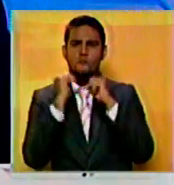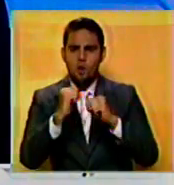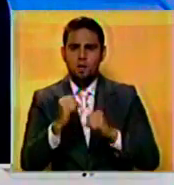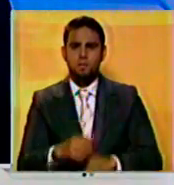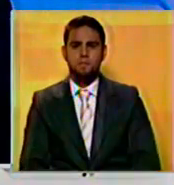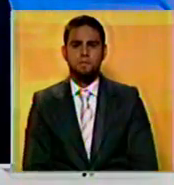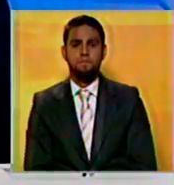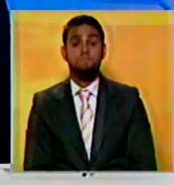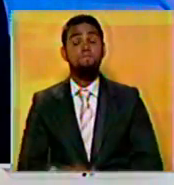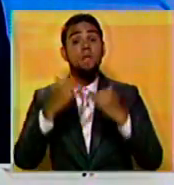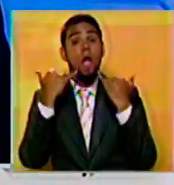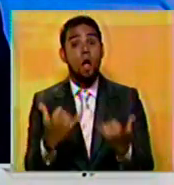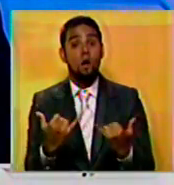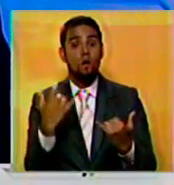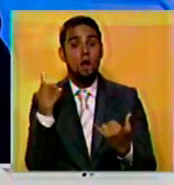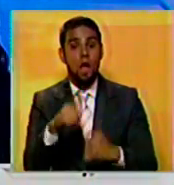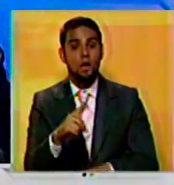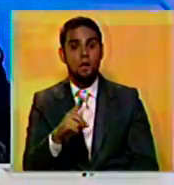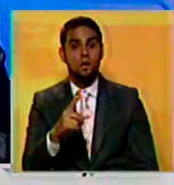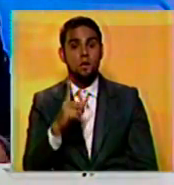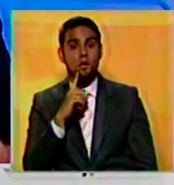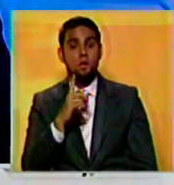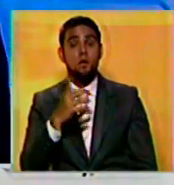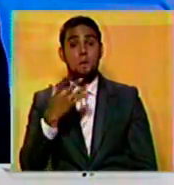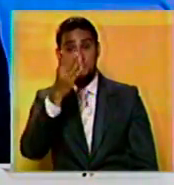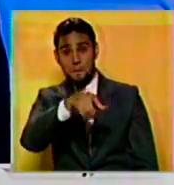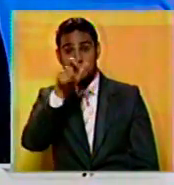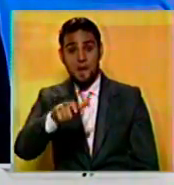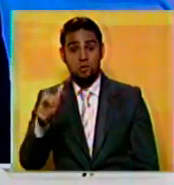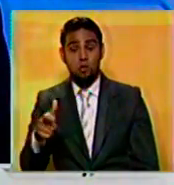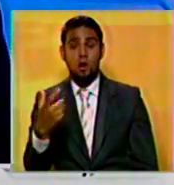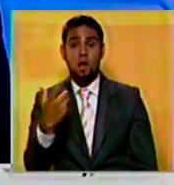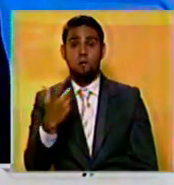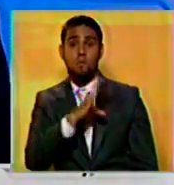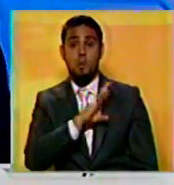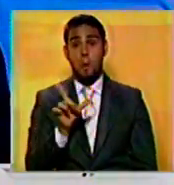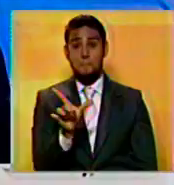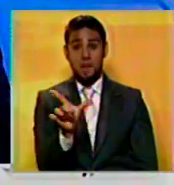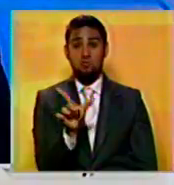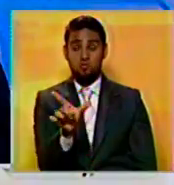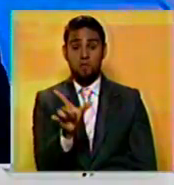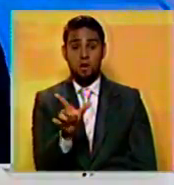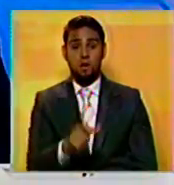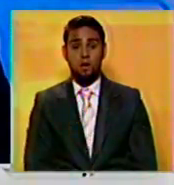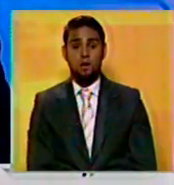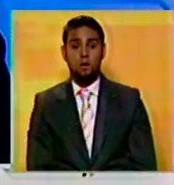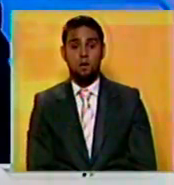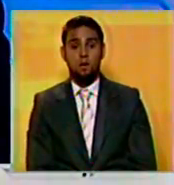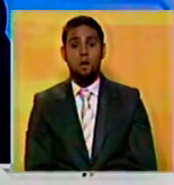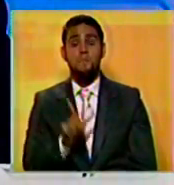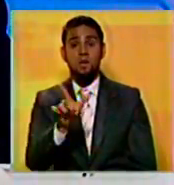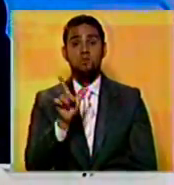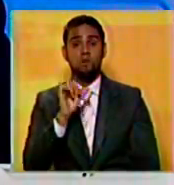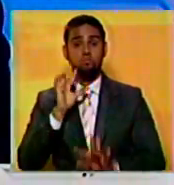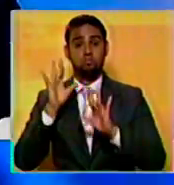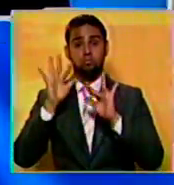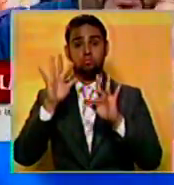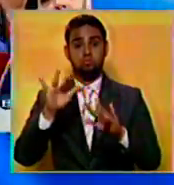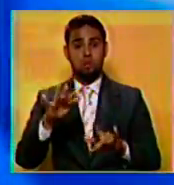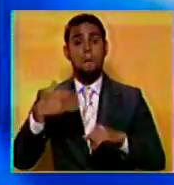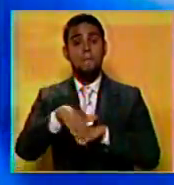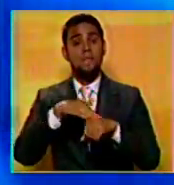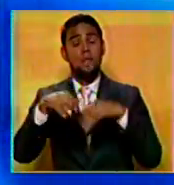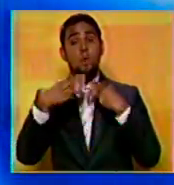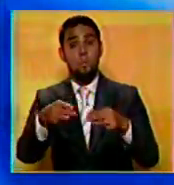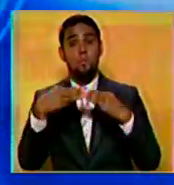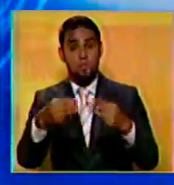Amigos, en este momento hay presencia de varios simpatizantes y miembros del Partido Socialista Unido de Venezuela en las instalaciones de la Fiscalía General